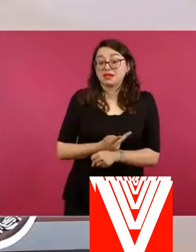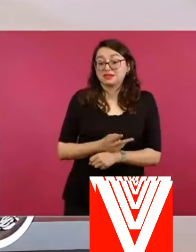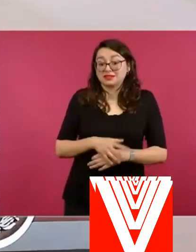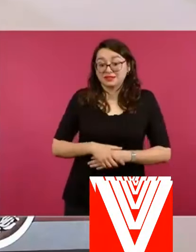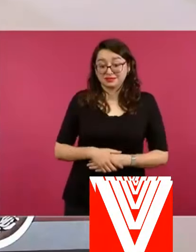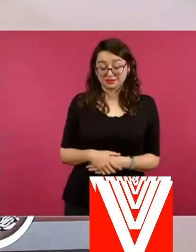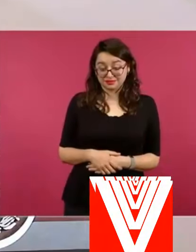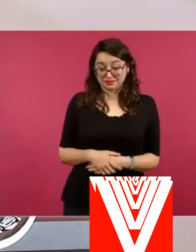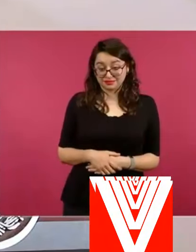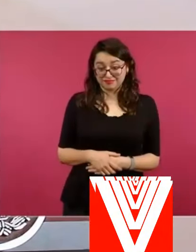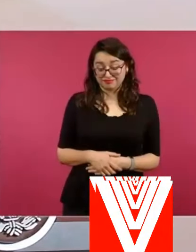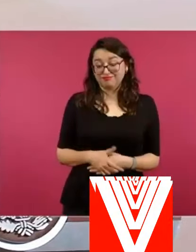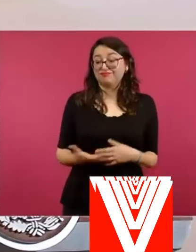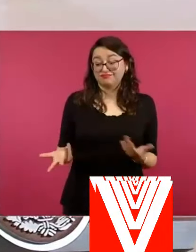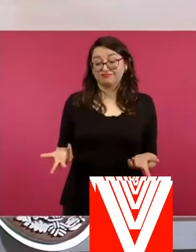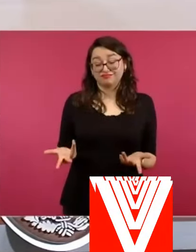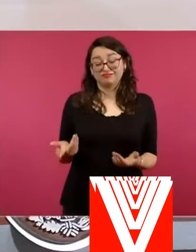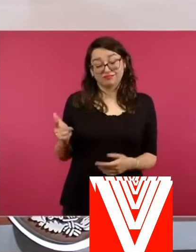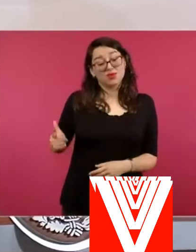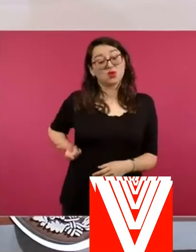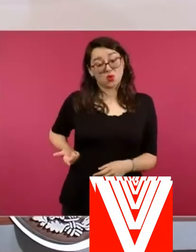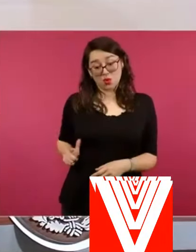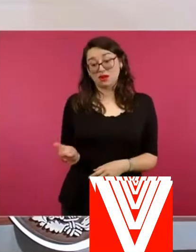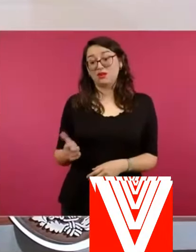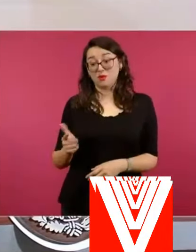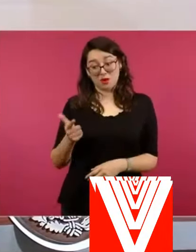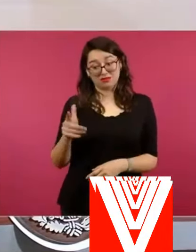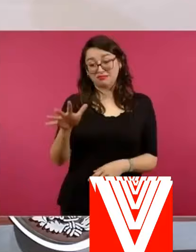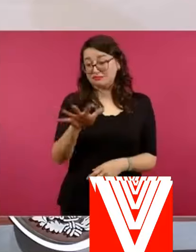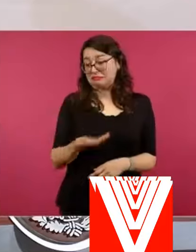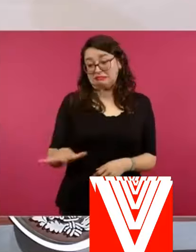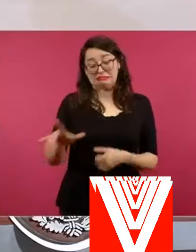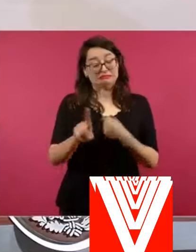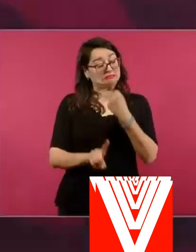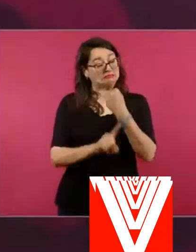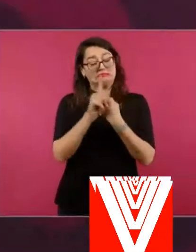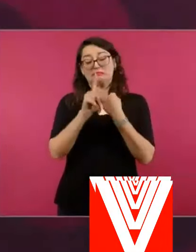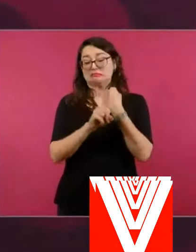han complicado mucho y hay